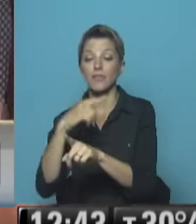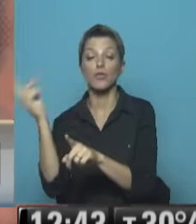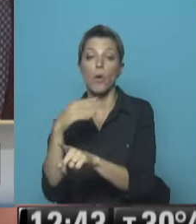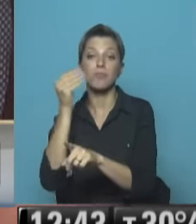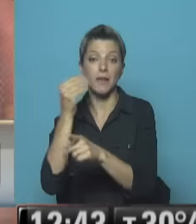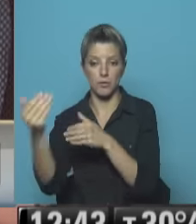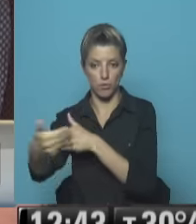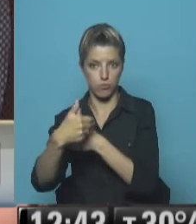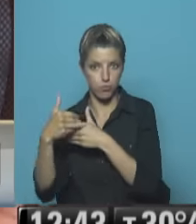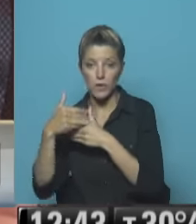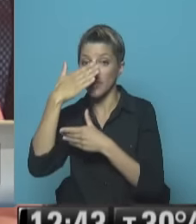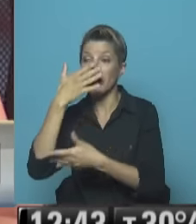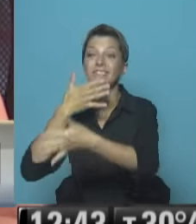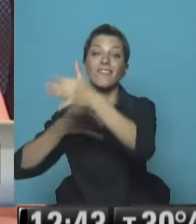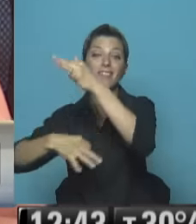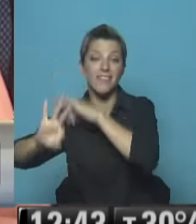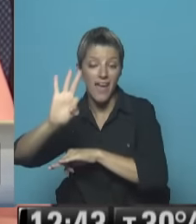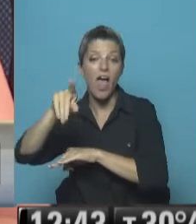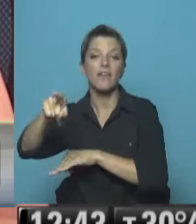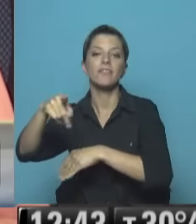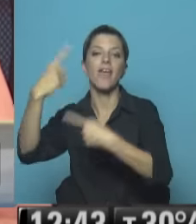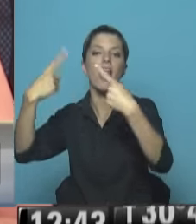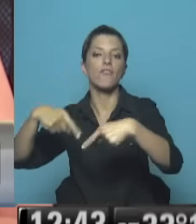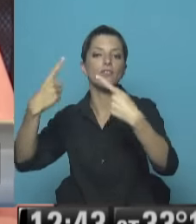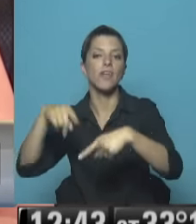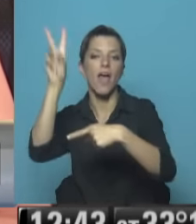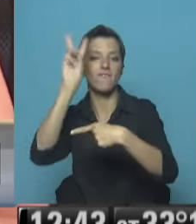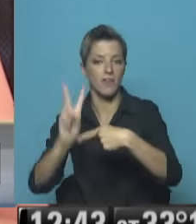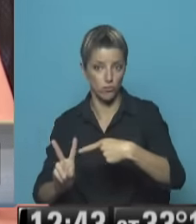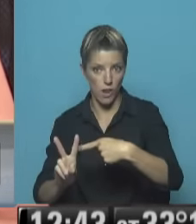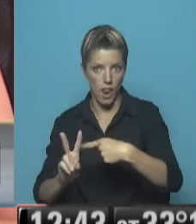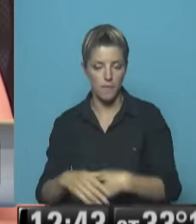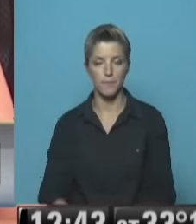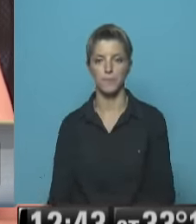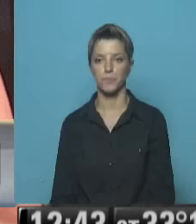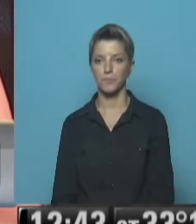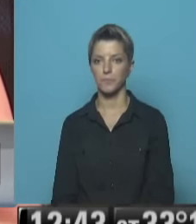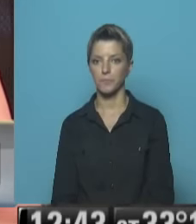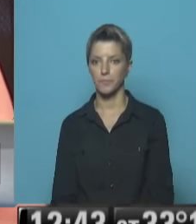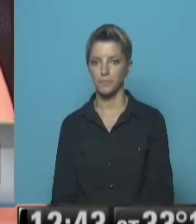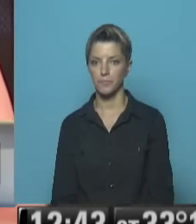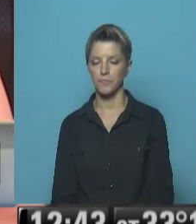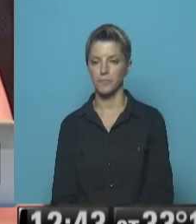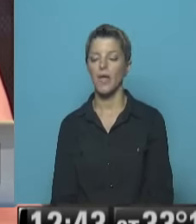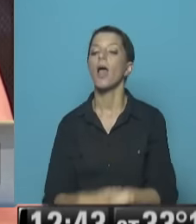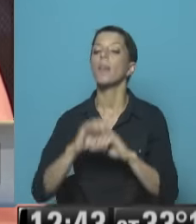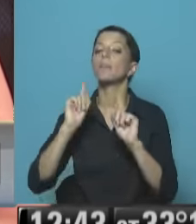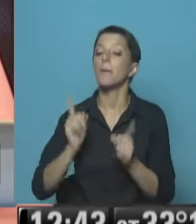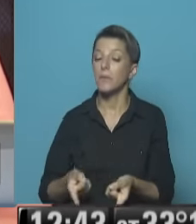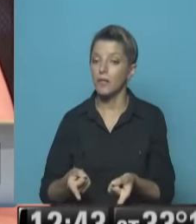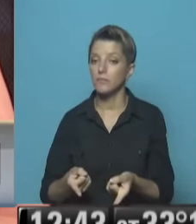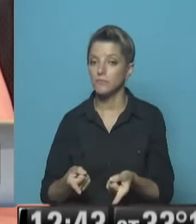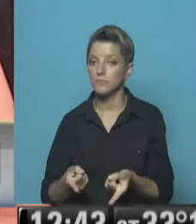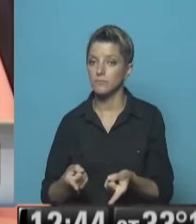Incluso muchos de ellos Se vendían en la frontera Con Venezuela Y también Yo creo que en parte La acción de Estados Unidos